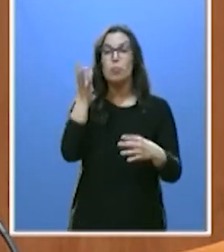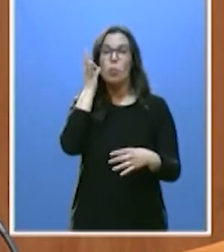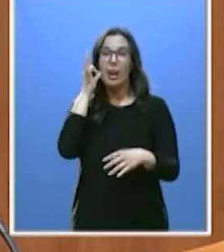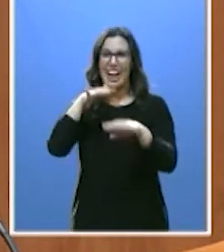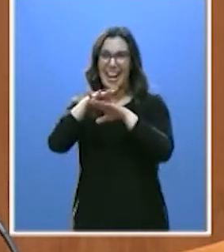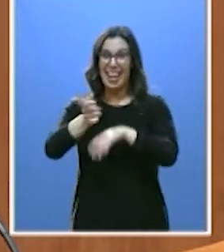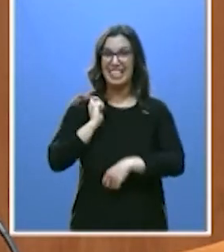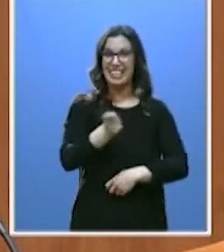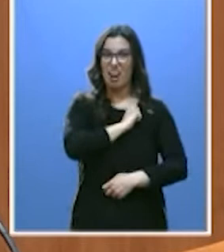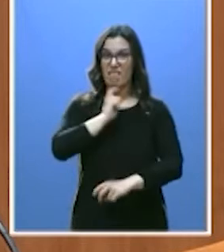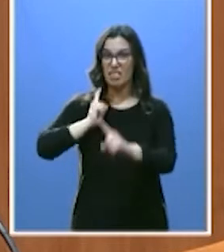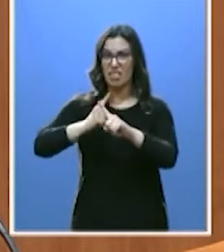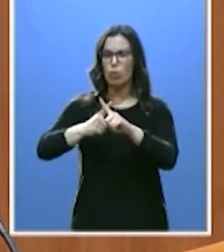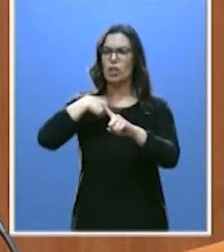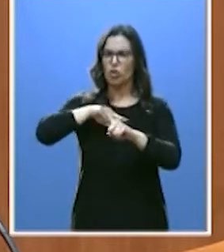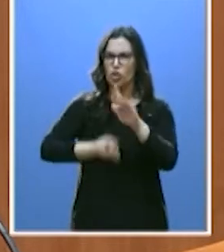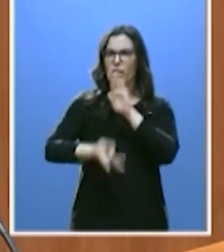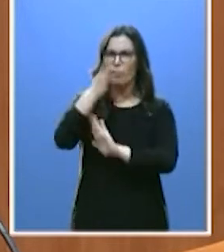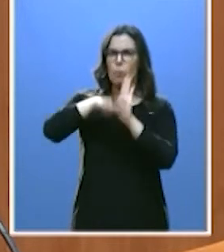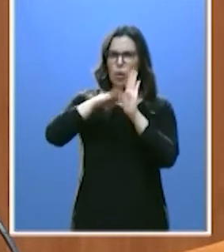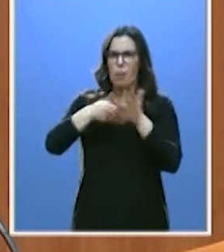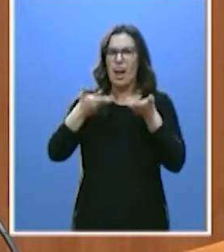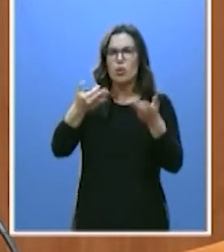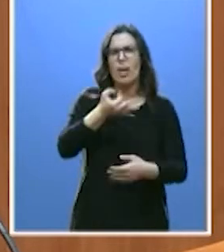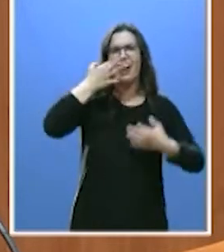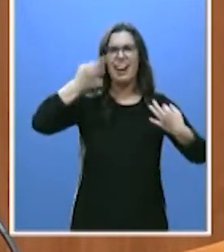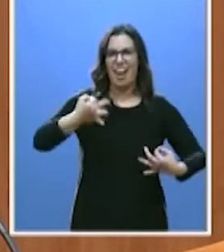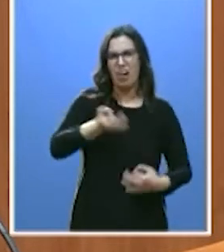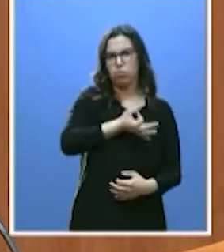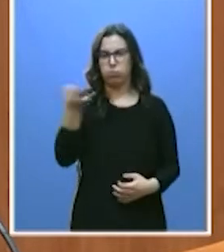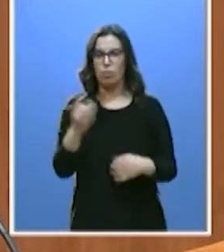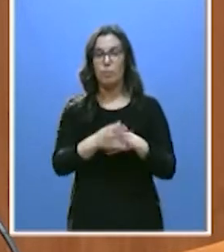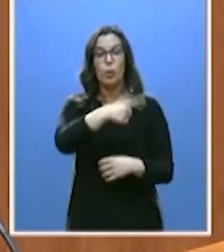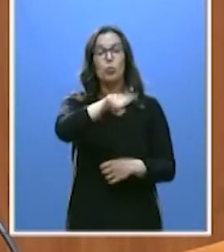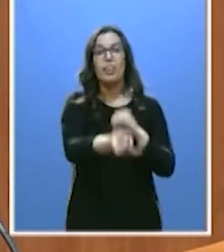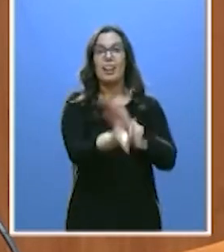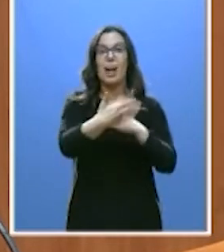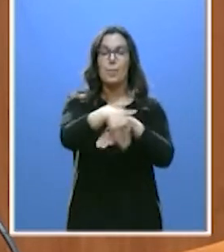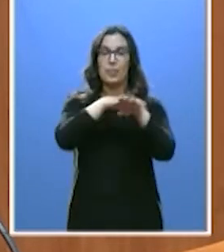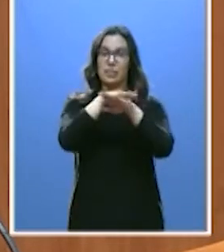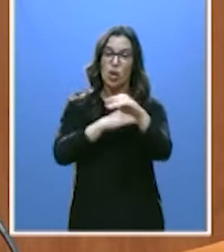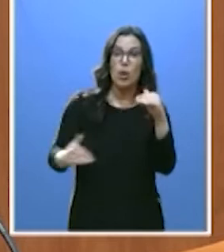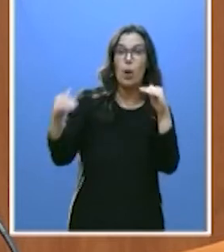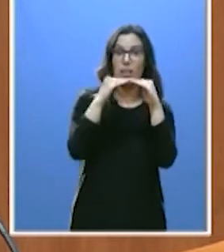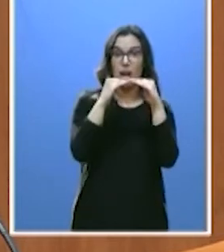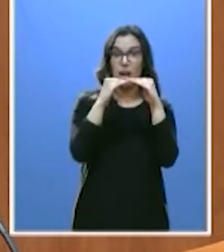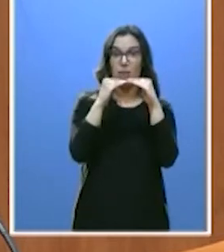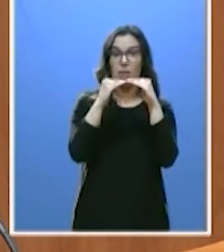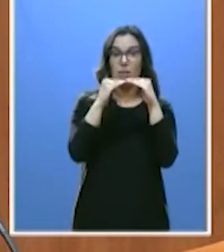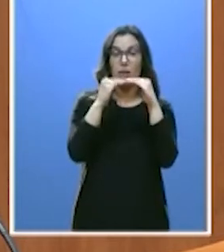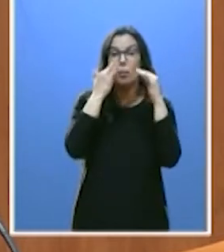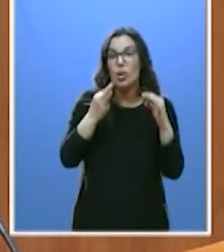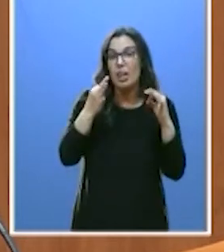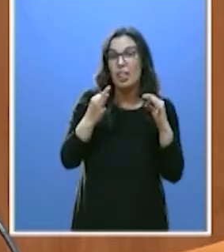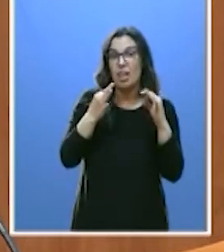con un programa de ayudas reales y efectivas. Ustedes crean ministerios de igualdad incapaces de sacar